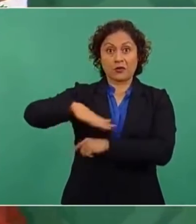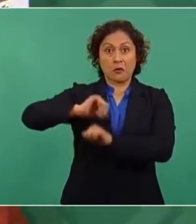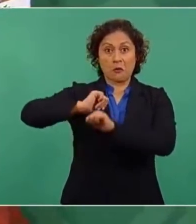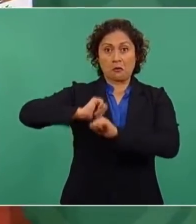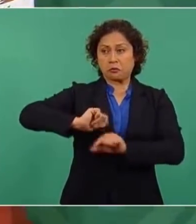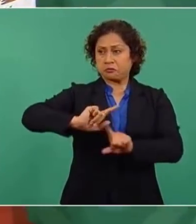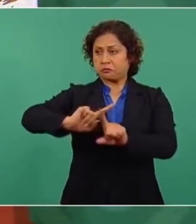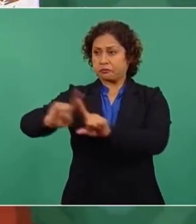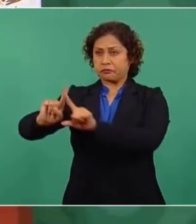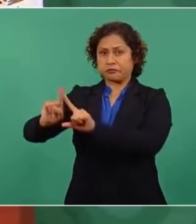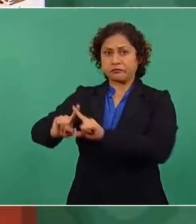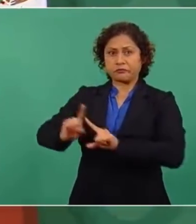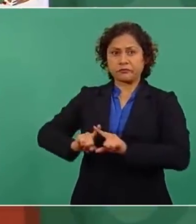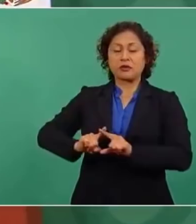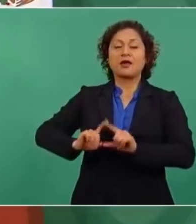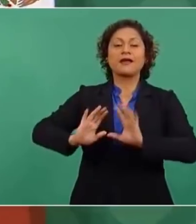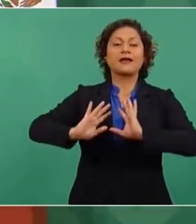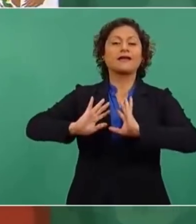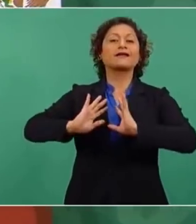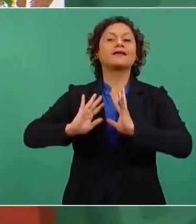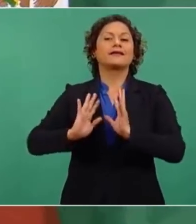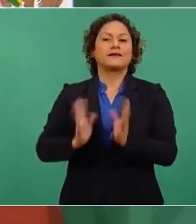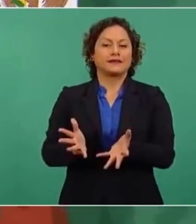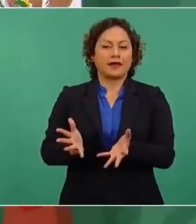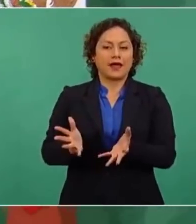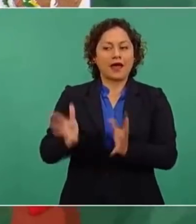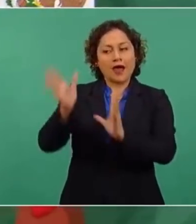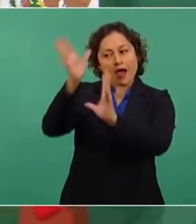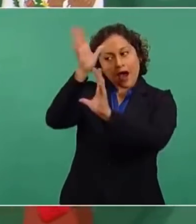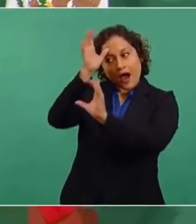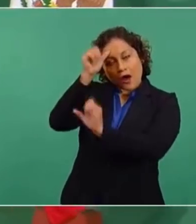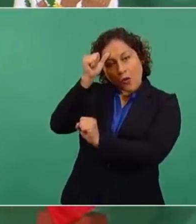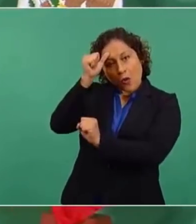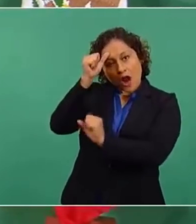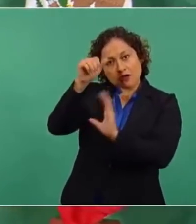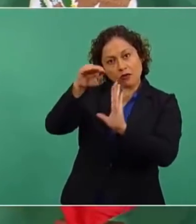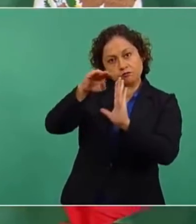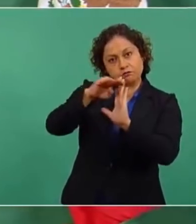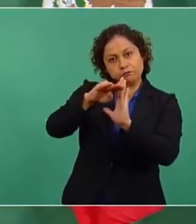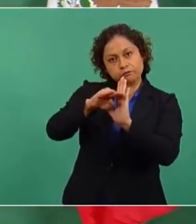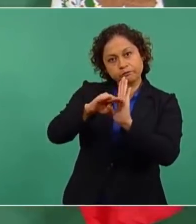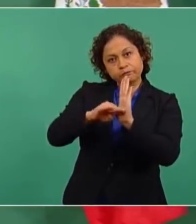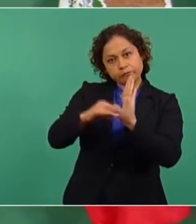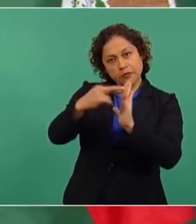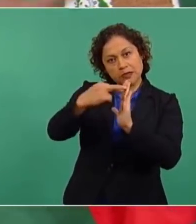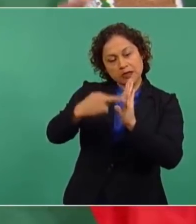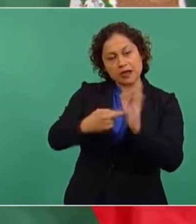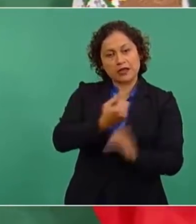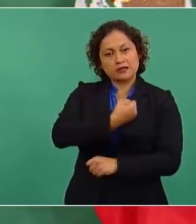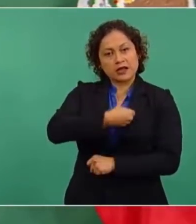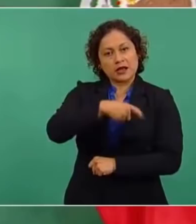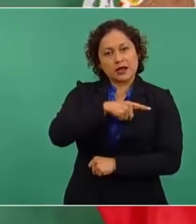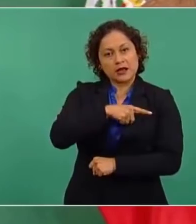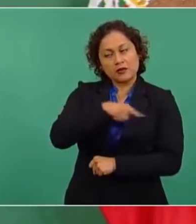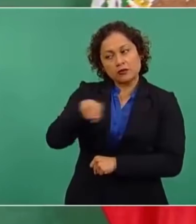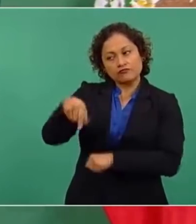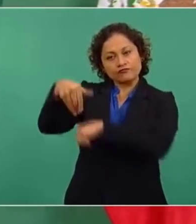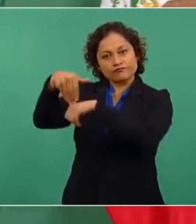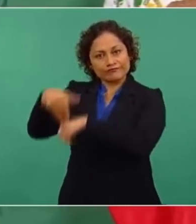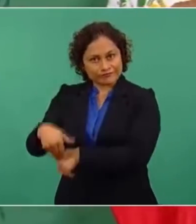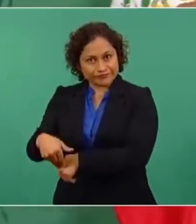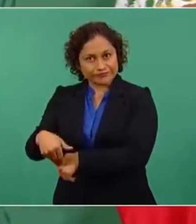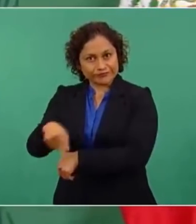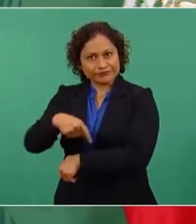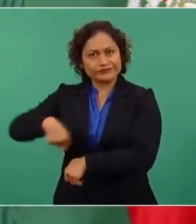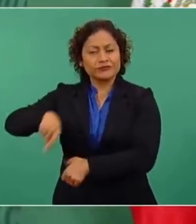logrando que haya estos protocolos sanitarios y se cuide a los niños. Pero